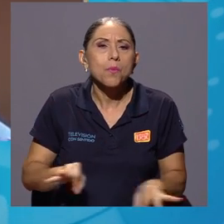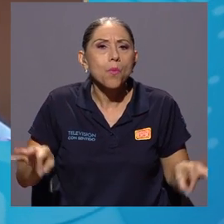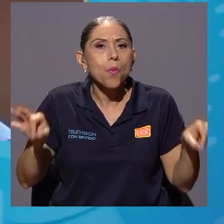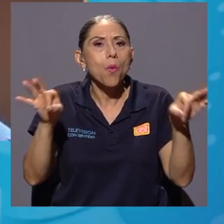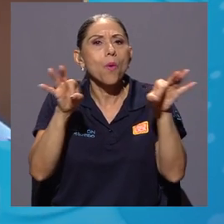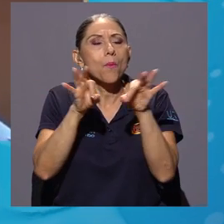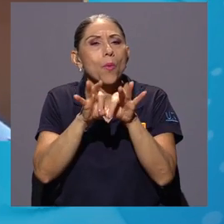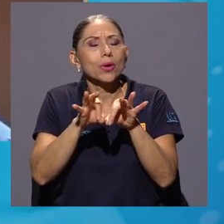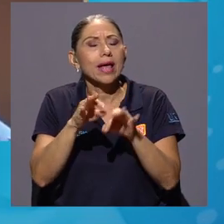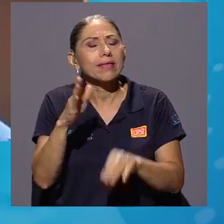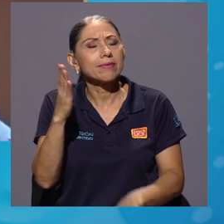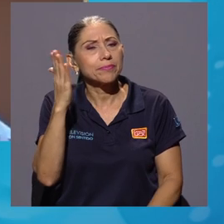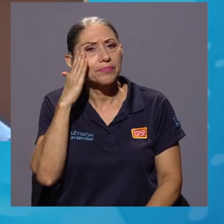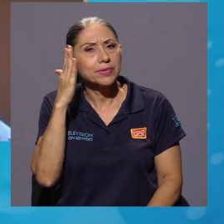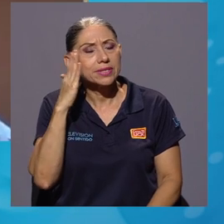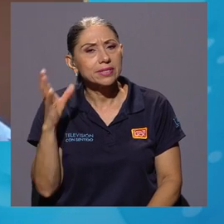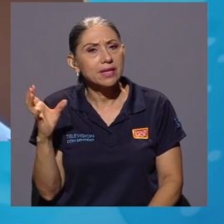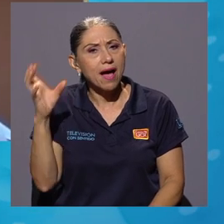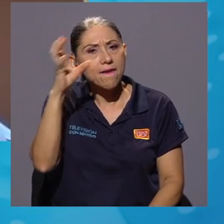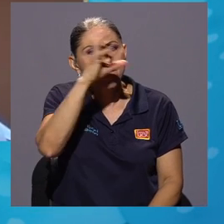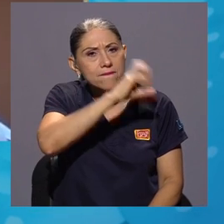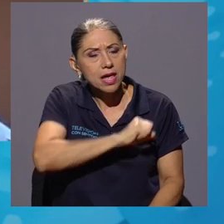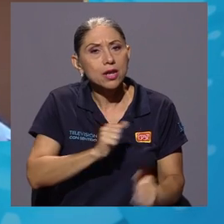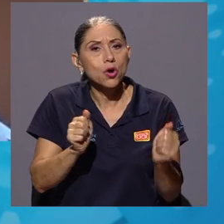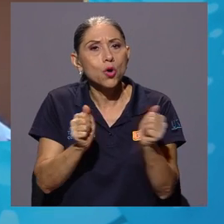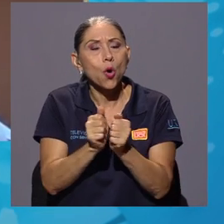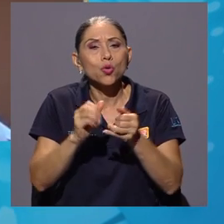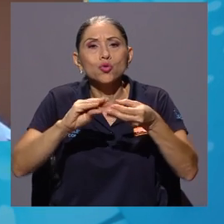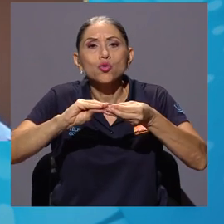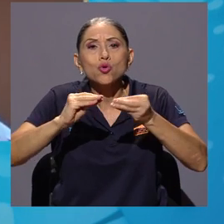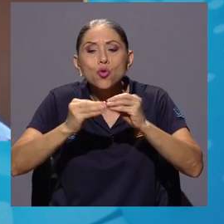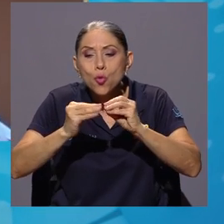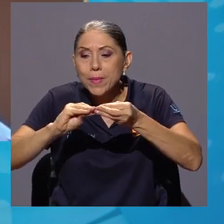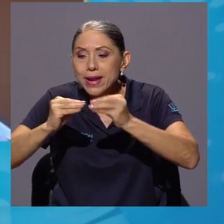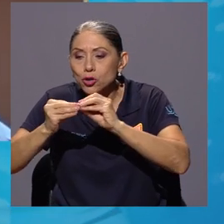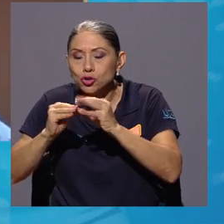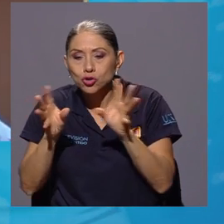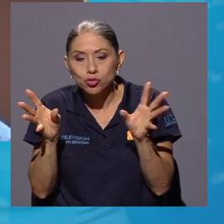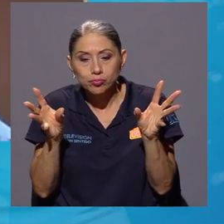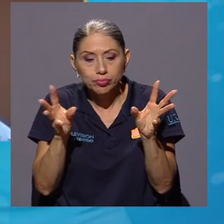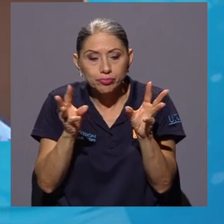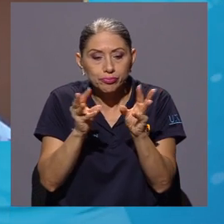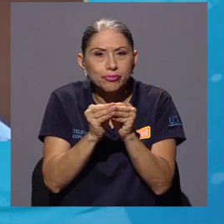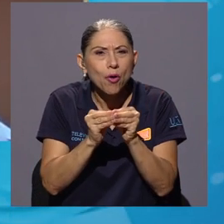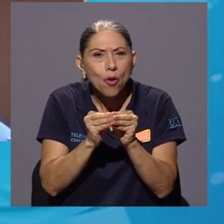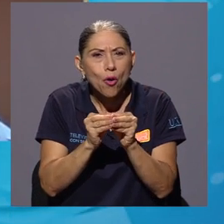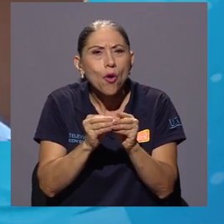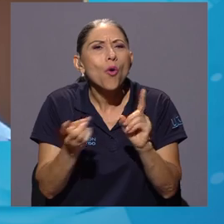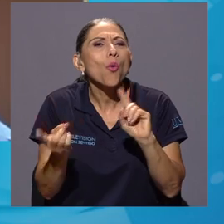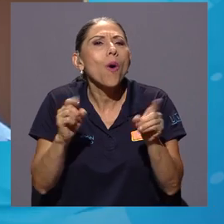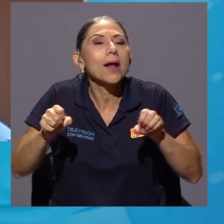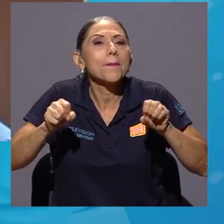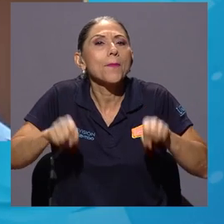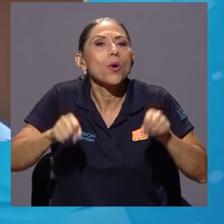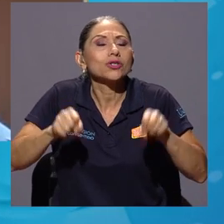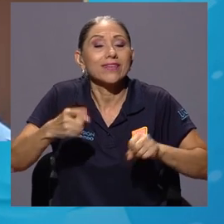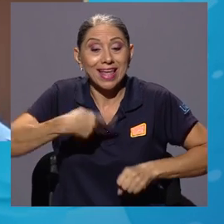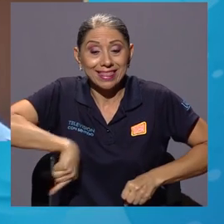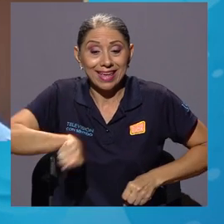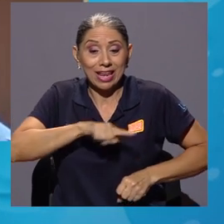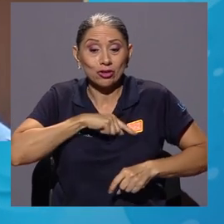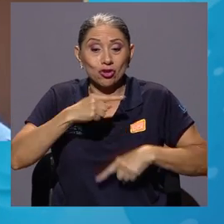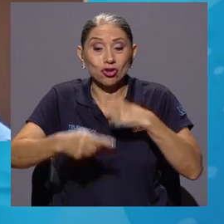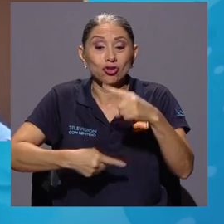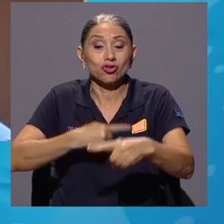cuantificar, el poder ver cuál es la probabilidad de que nosotros tengamos